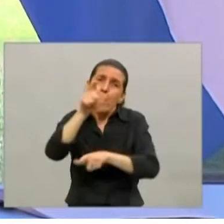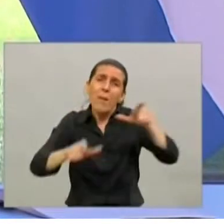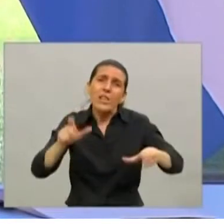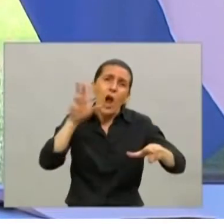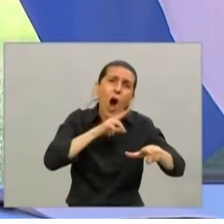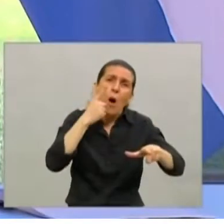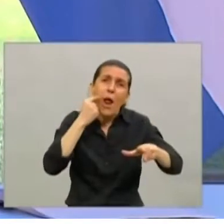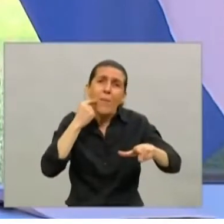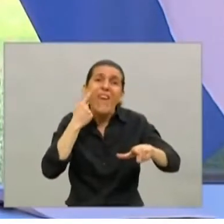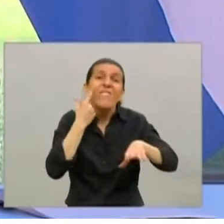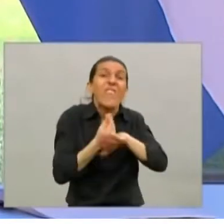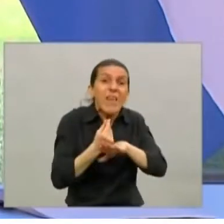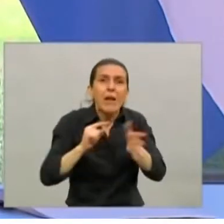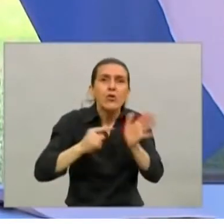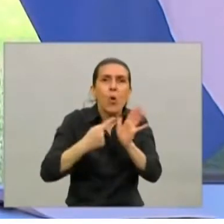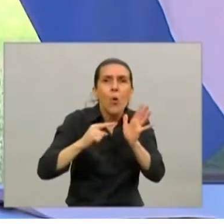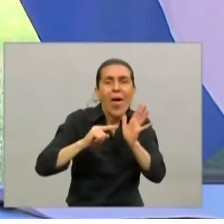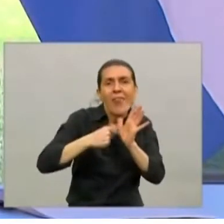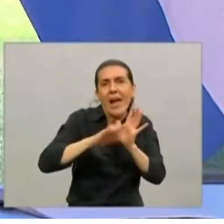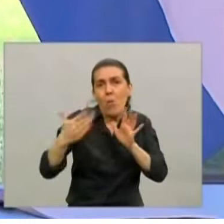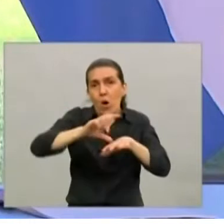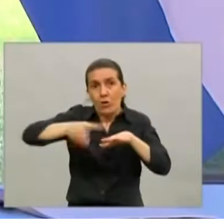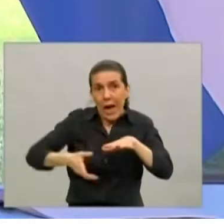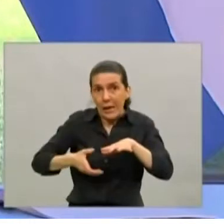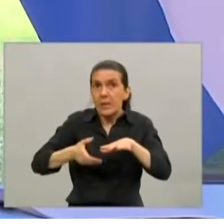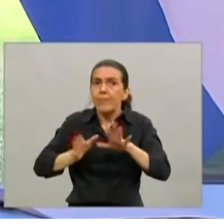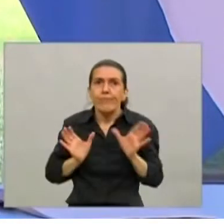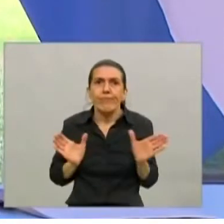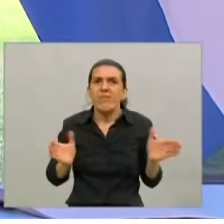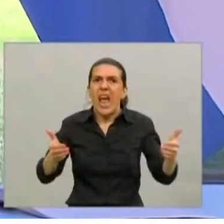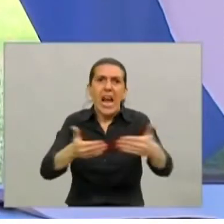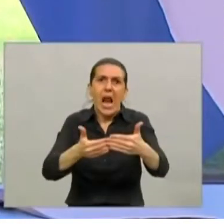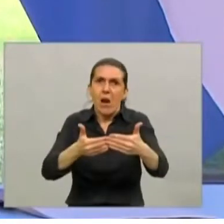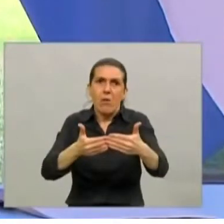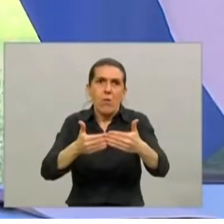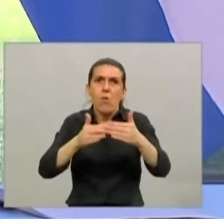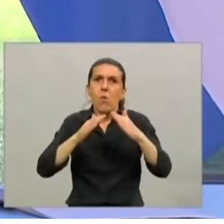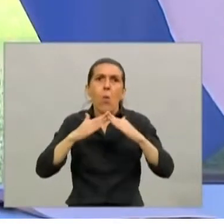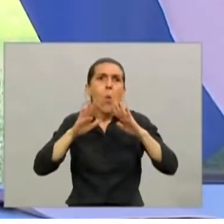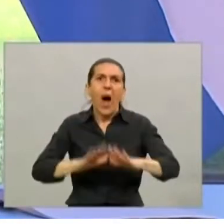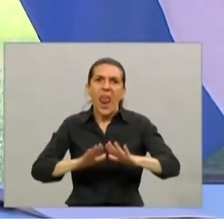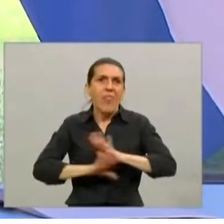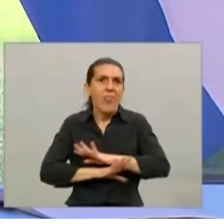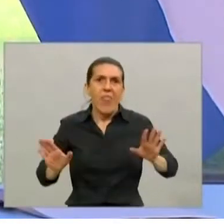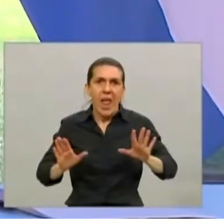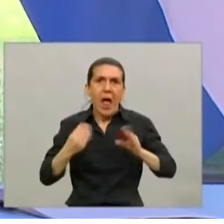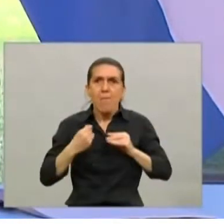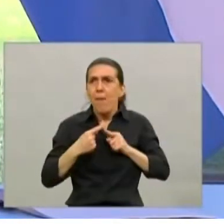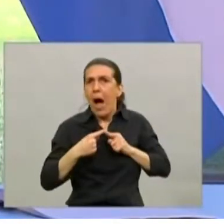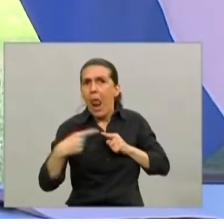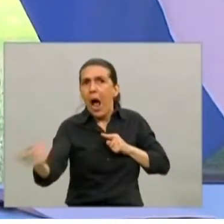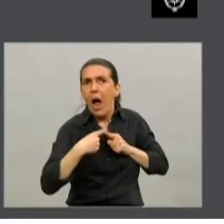ciudadanas de Lamba. Es volver a cerrar el área metropolitana de Buenos Aires para que la circulación disminuya